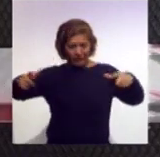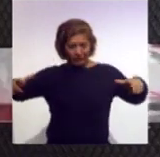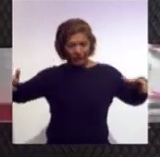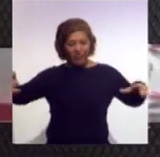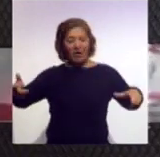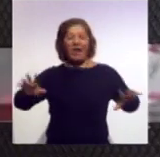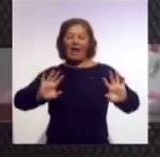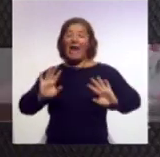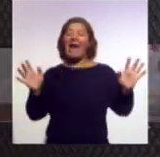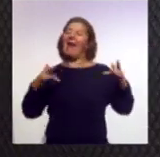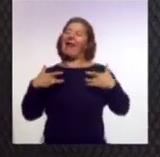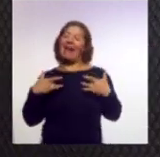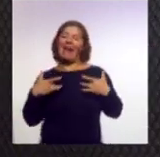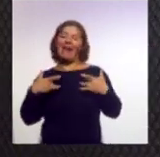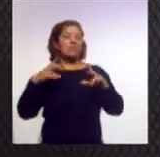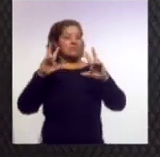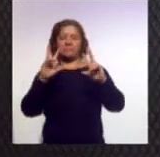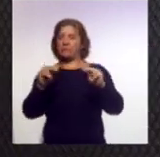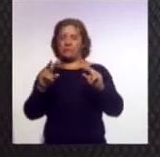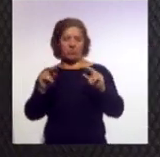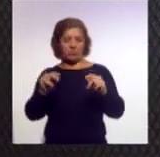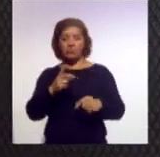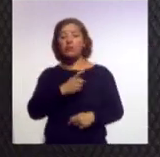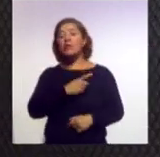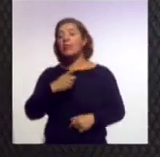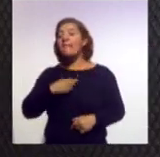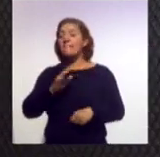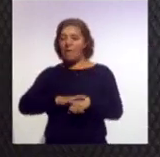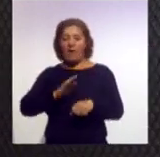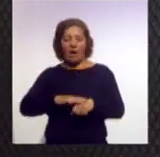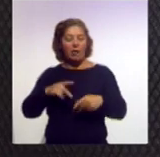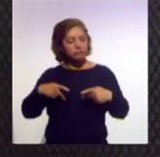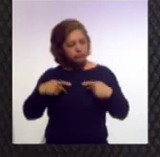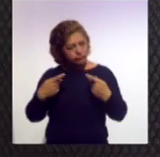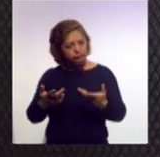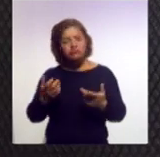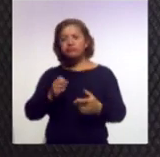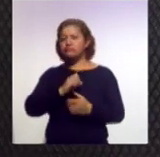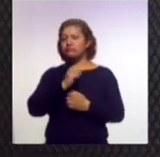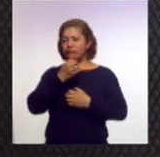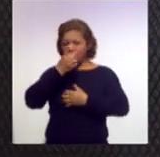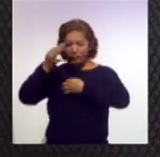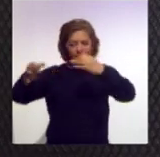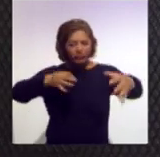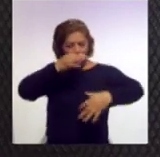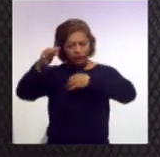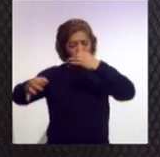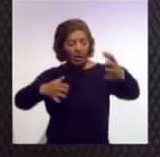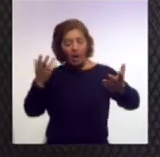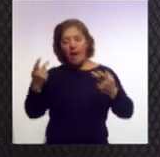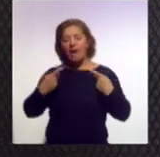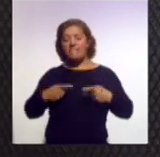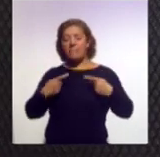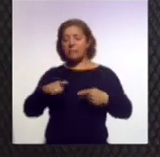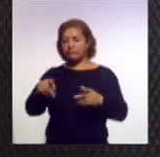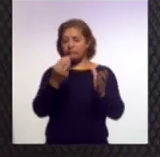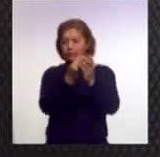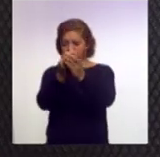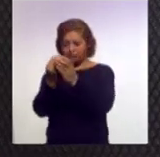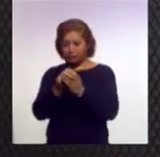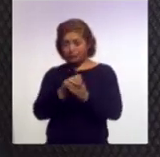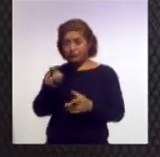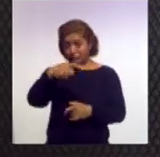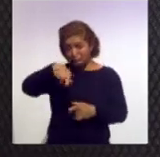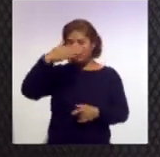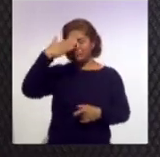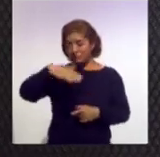guardia, esto implica pues promoción, profesionalismo y capacitación de los prestadores de servicios turísticos, tenemos todavía un